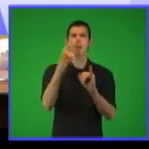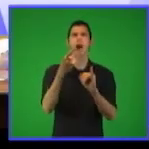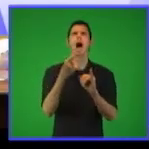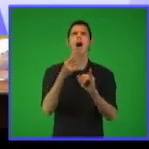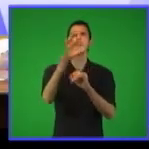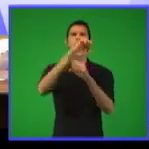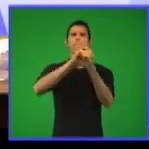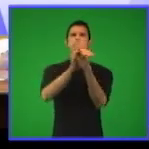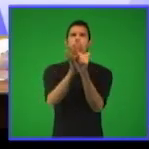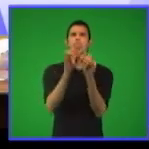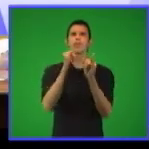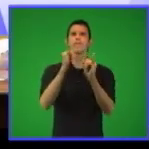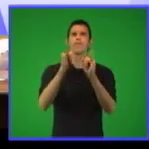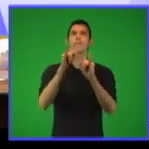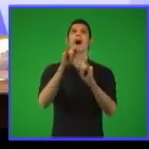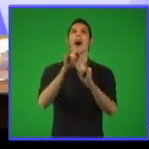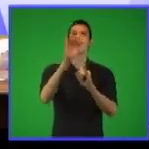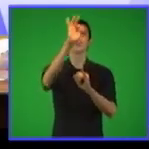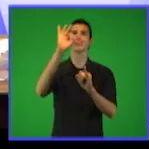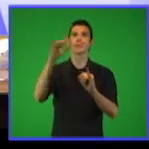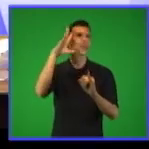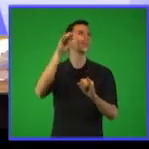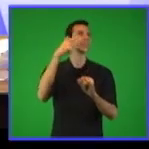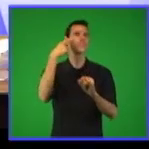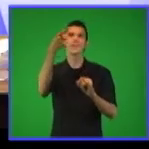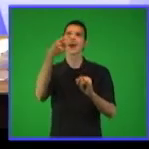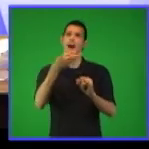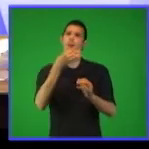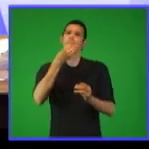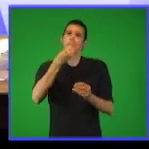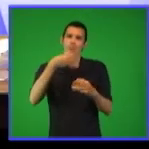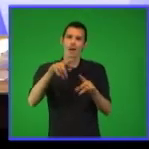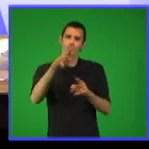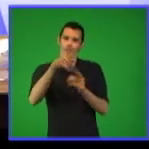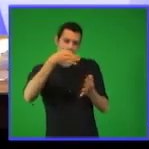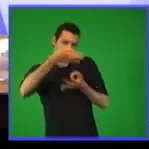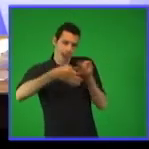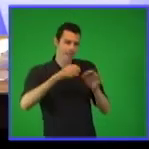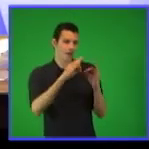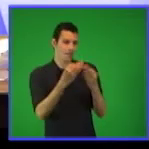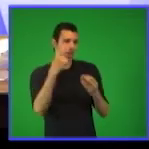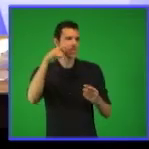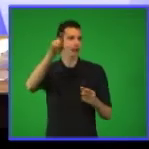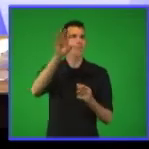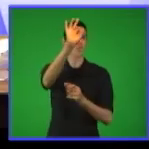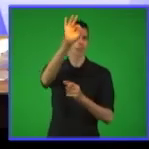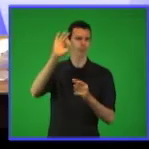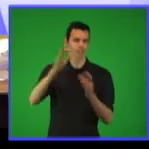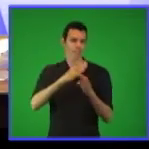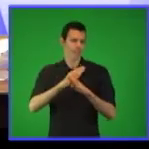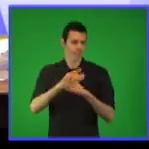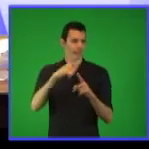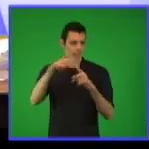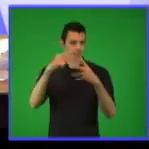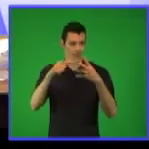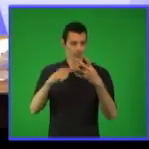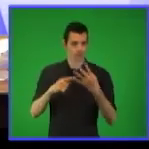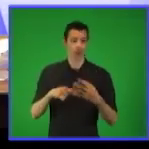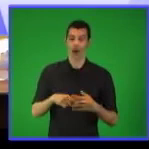familiares cuál es la idea que se está tratando de transmitir con respecto a la letalidad del virus.